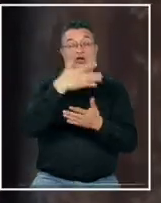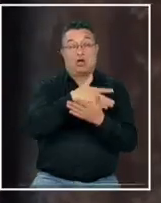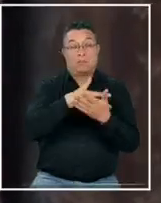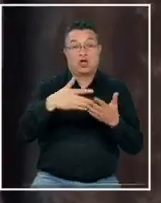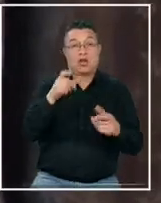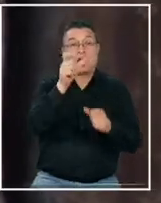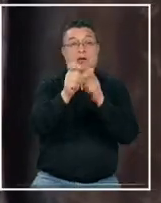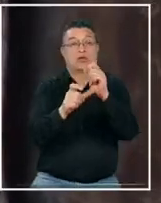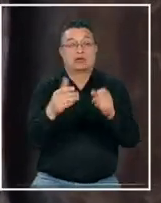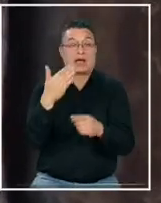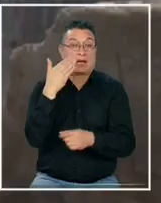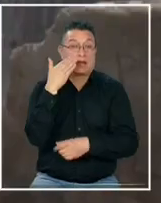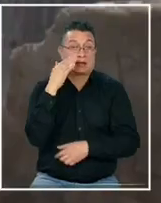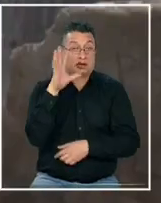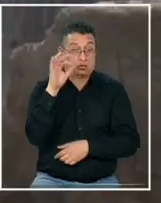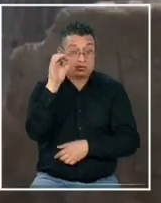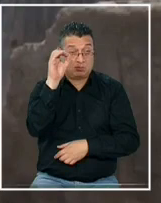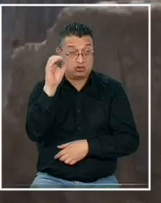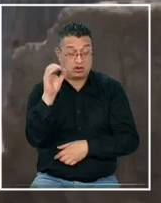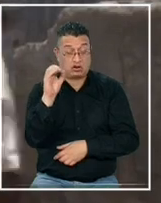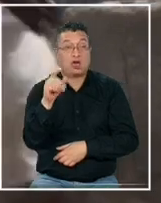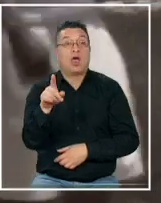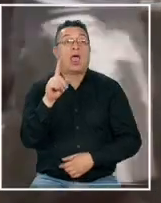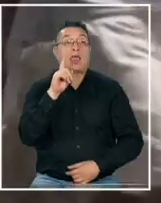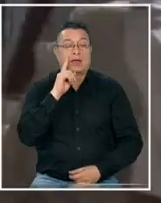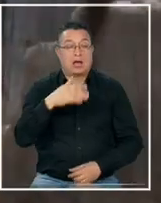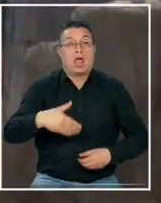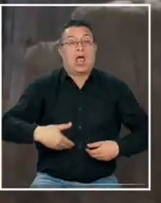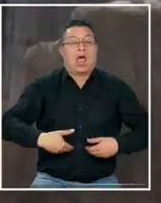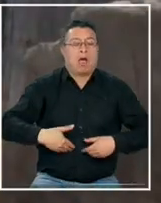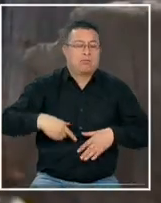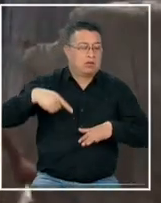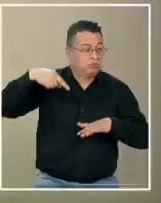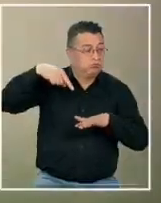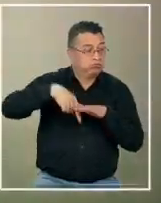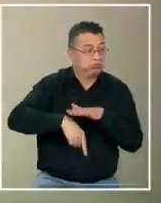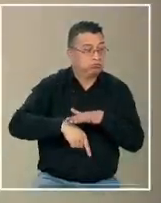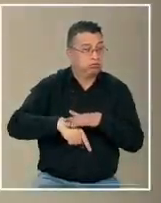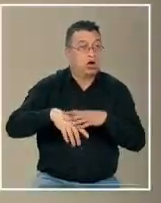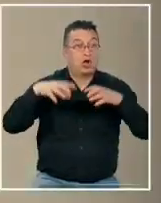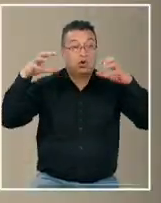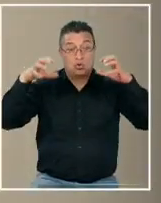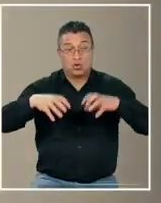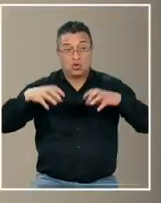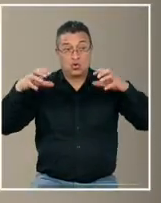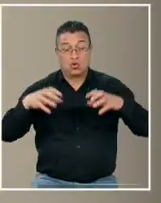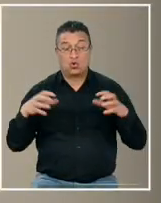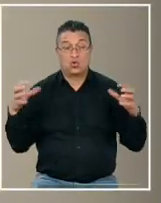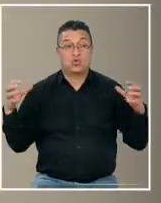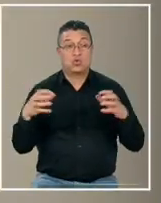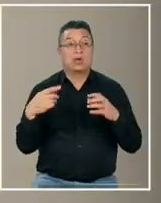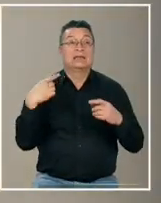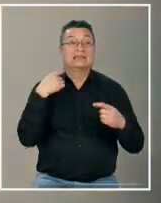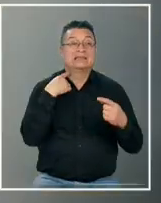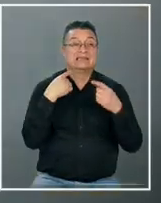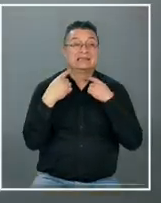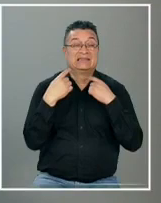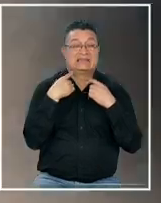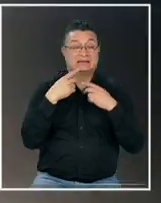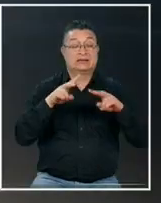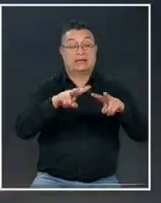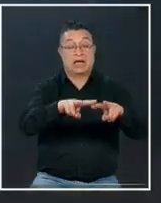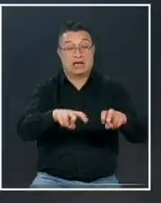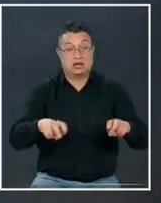personas casi la mitad de la población padeciendo hambre aguda las lluvias torrenciales y sus fatales daños al sector